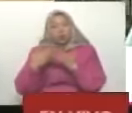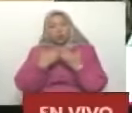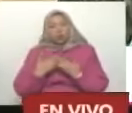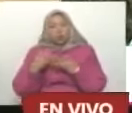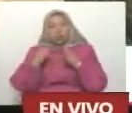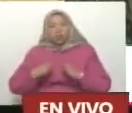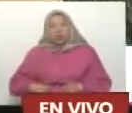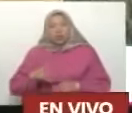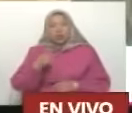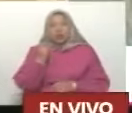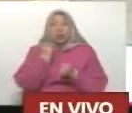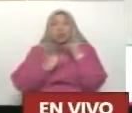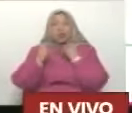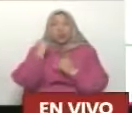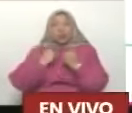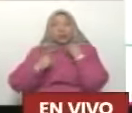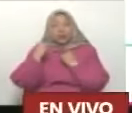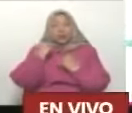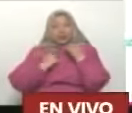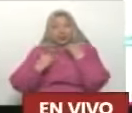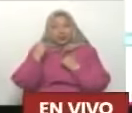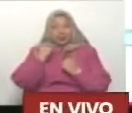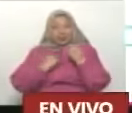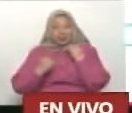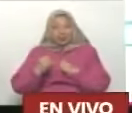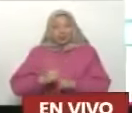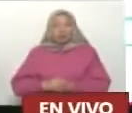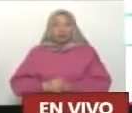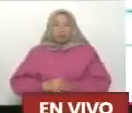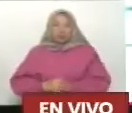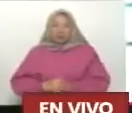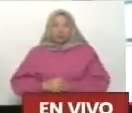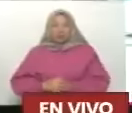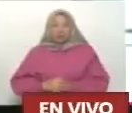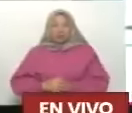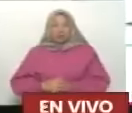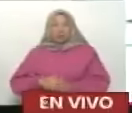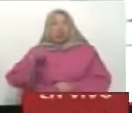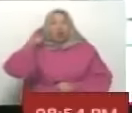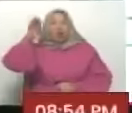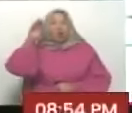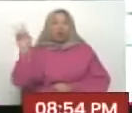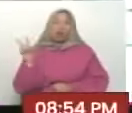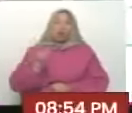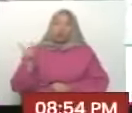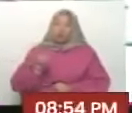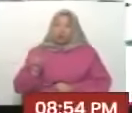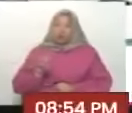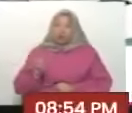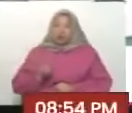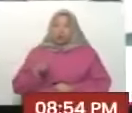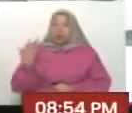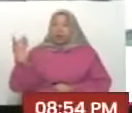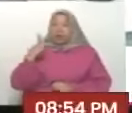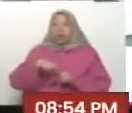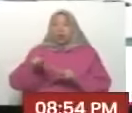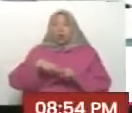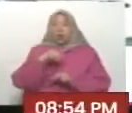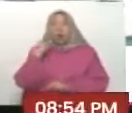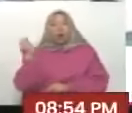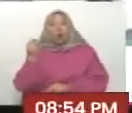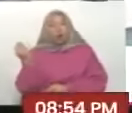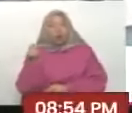idiomas. Bueno, excelente, presidente. Bueno, del futuro de la patria, pero se encuentra con nosotros también